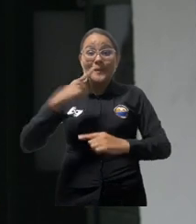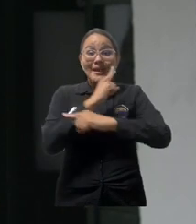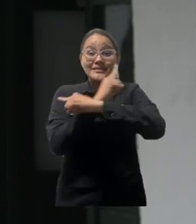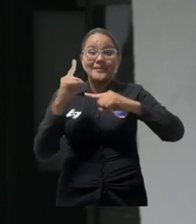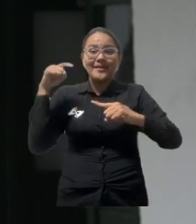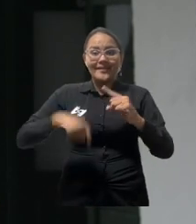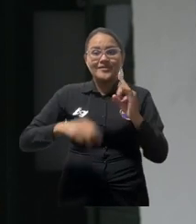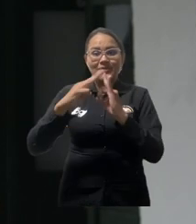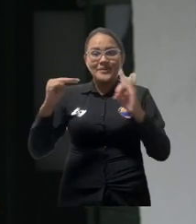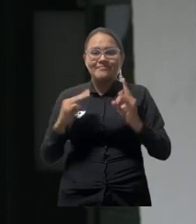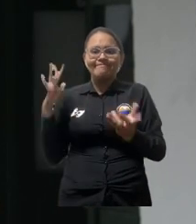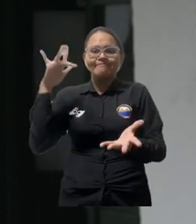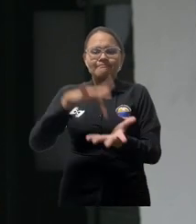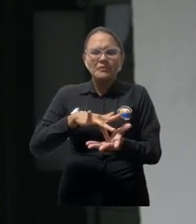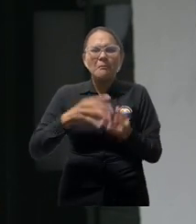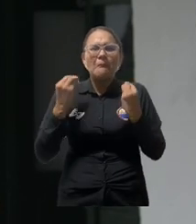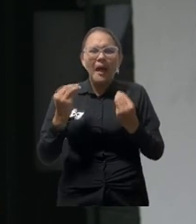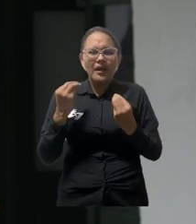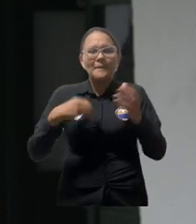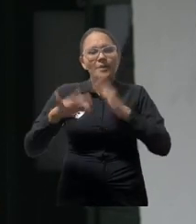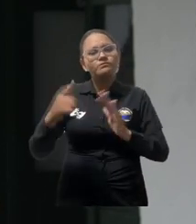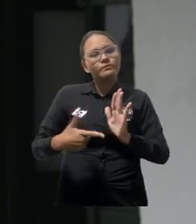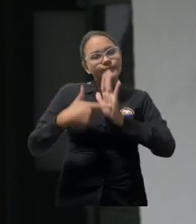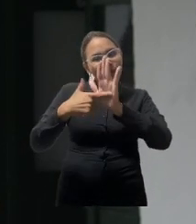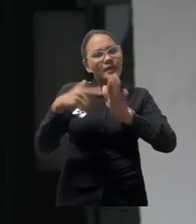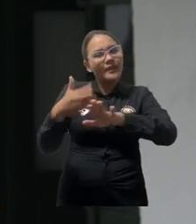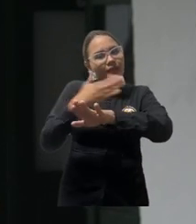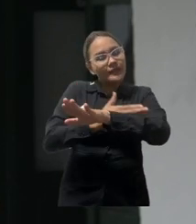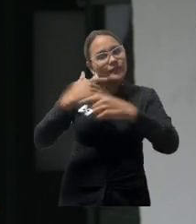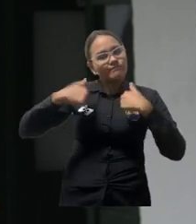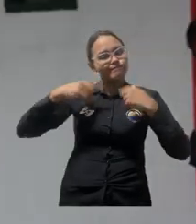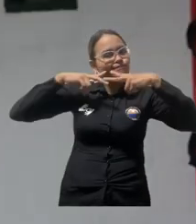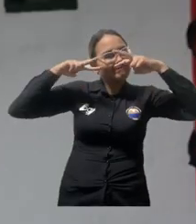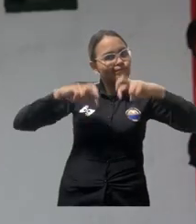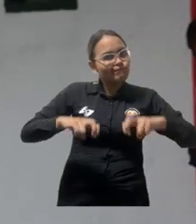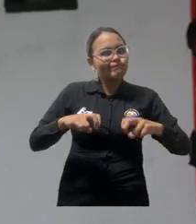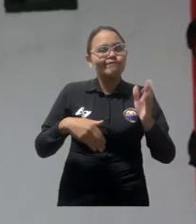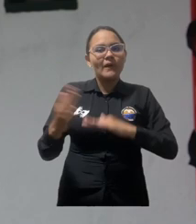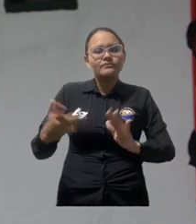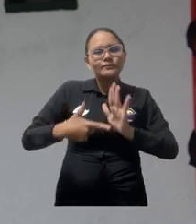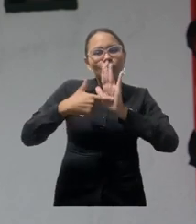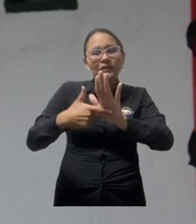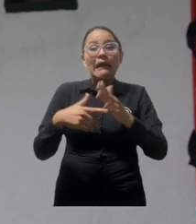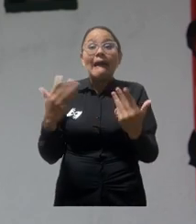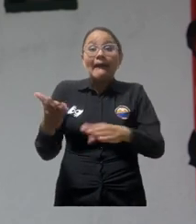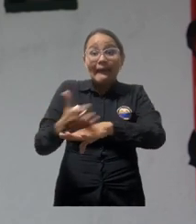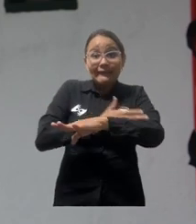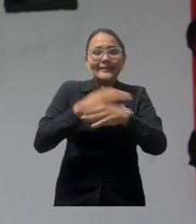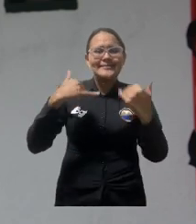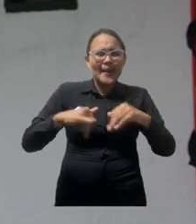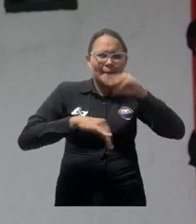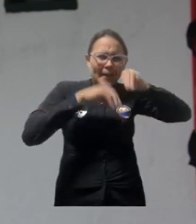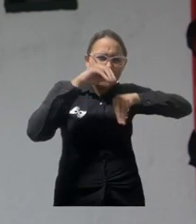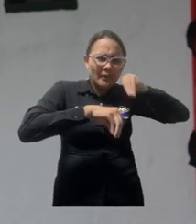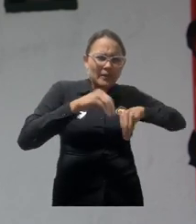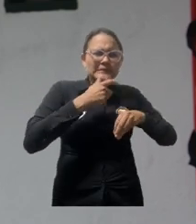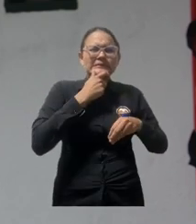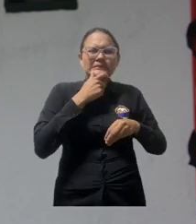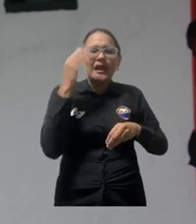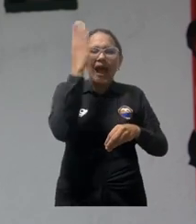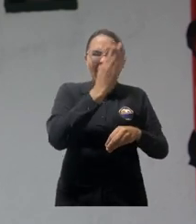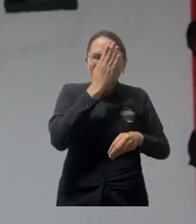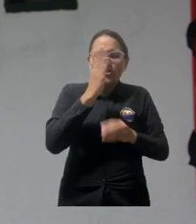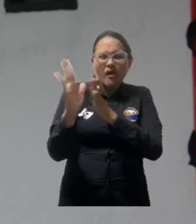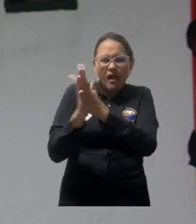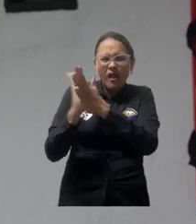antirracista de la Universidad del Magdalena a presentar una investigación donde precisamente se pudo documentar la participación